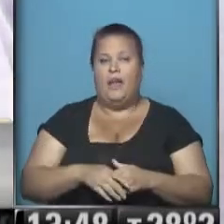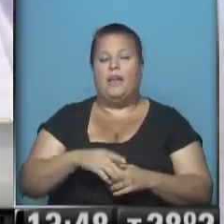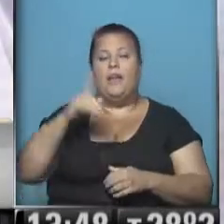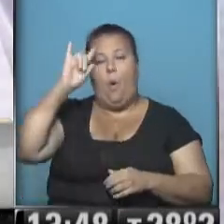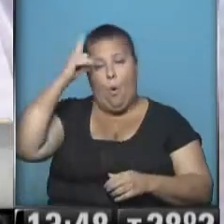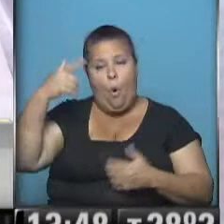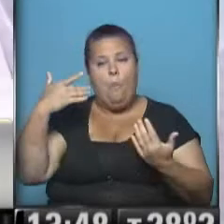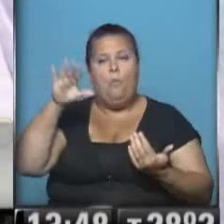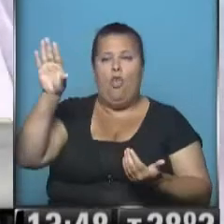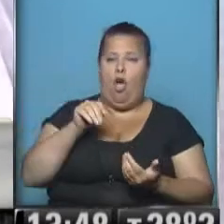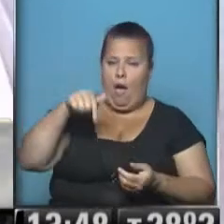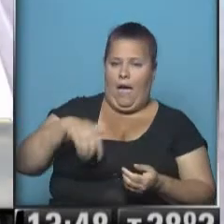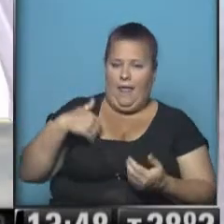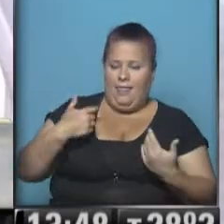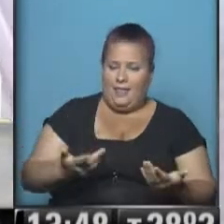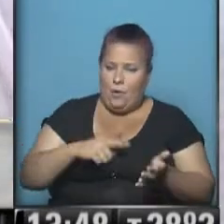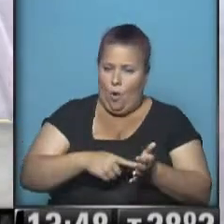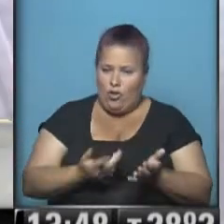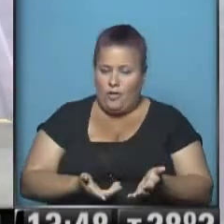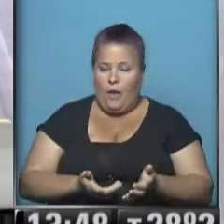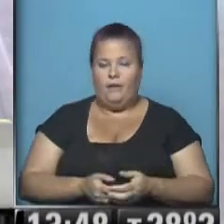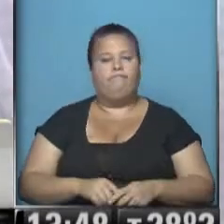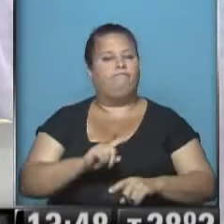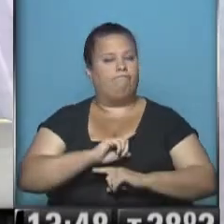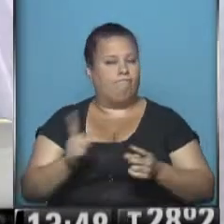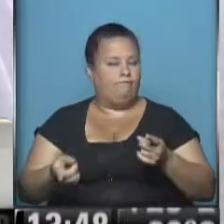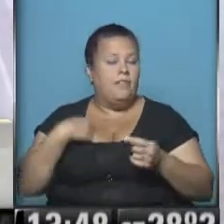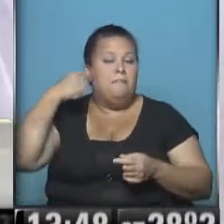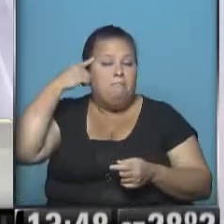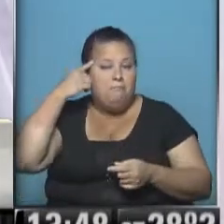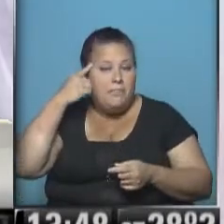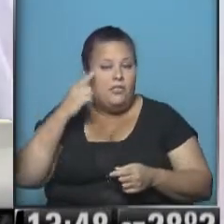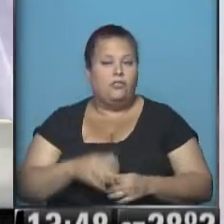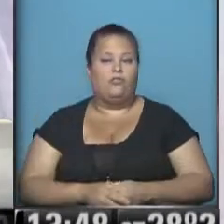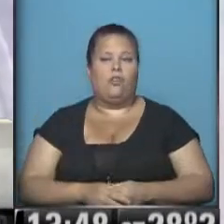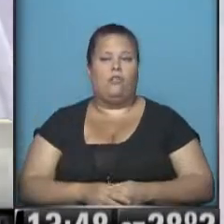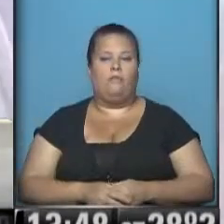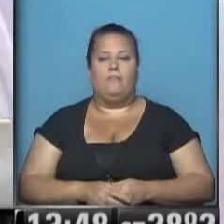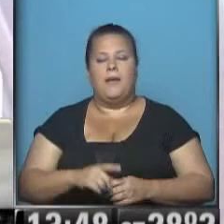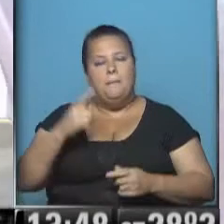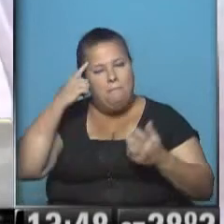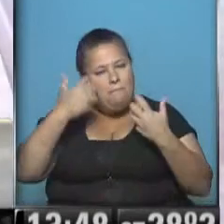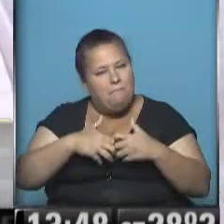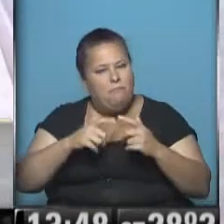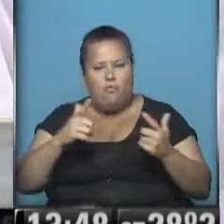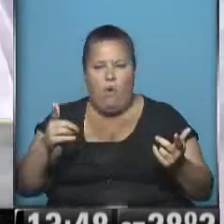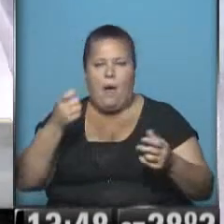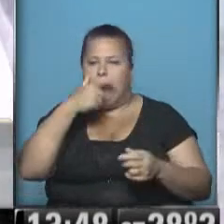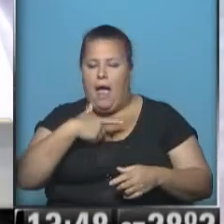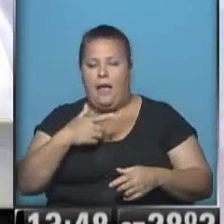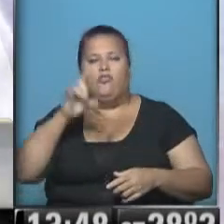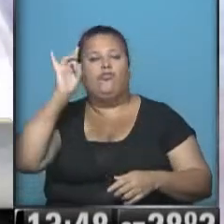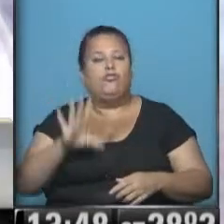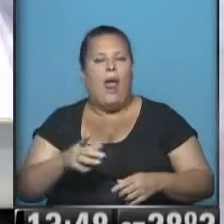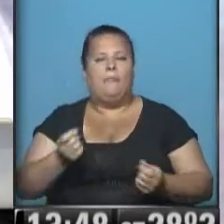Montevideo, se podría haber aplicado en Buenos Aires. No hubo, pienso yo, una reflexión profunda dentro del macrismo. Hay